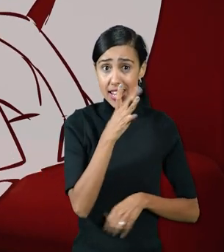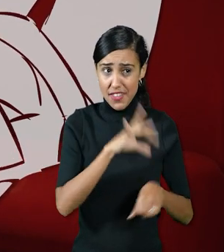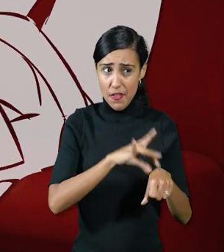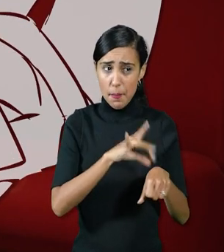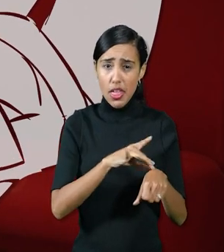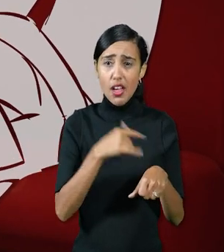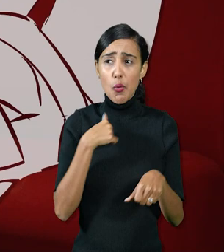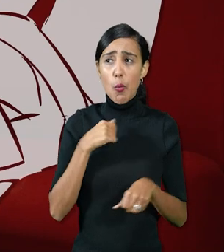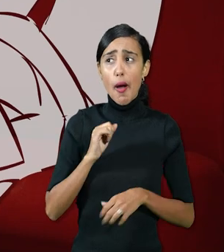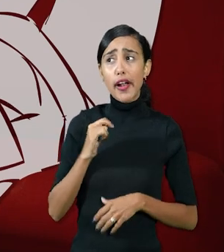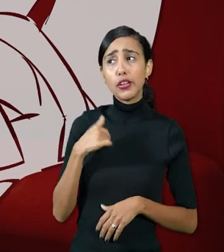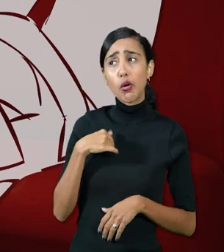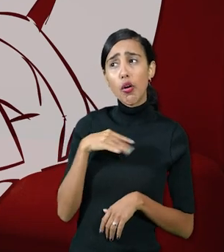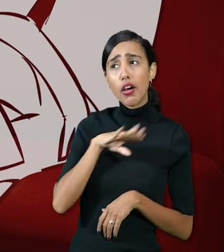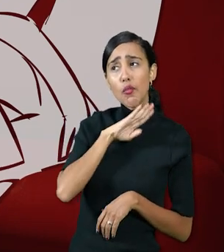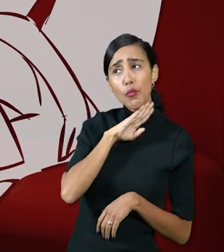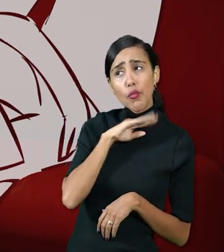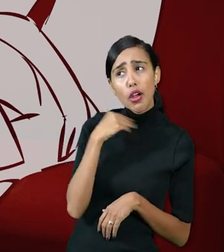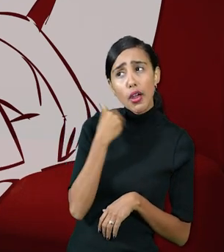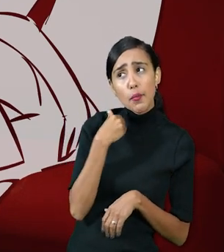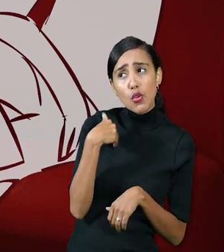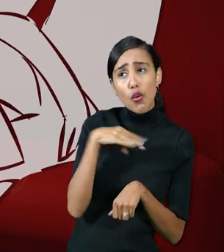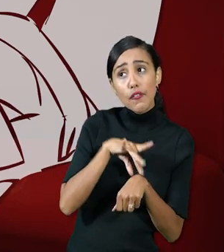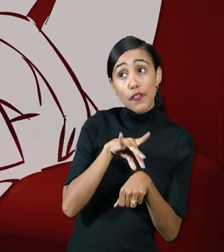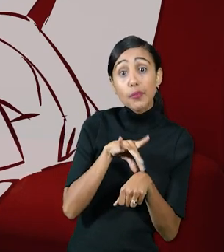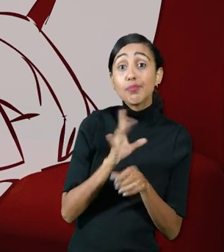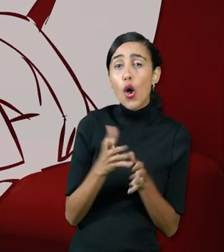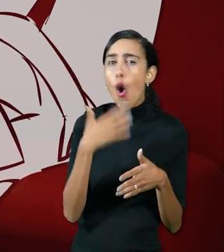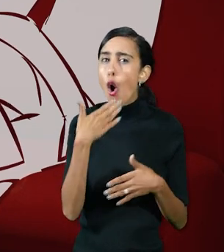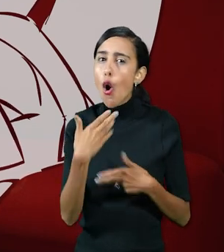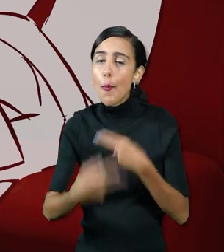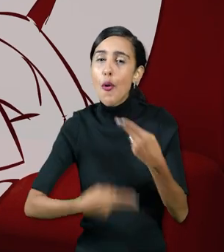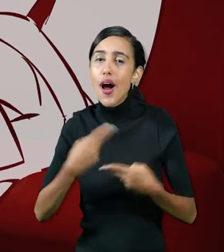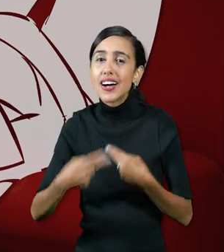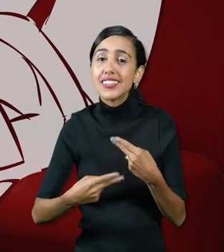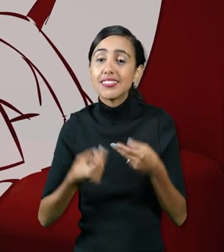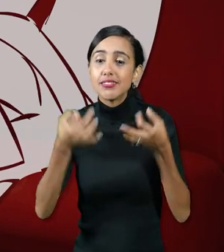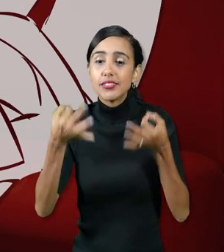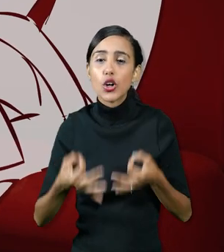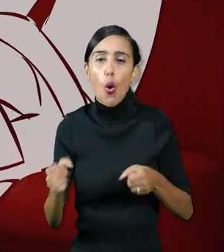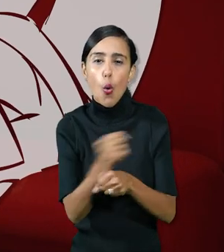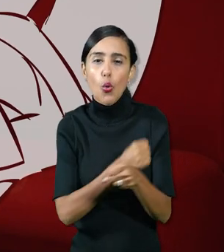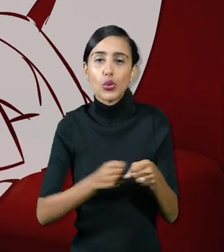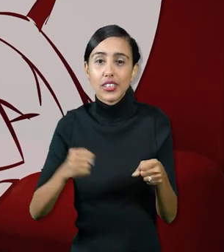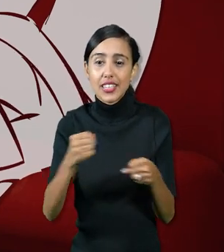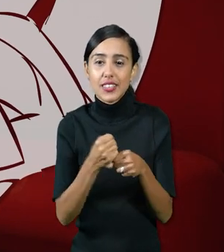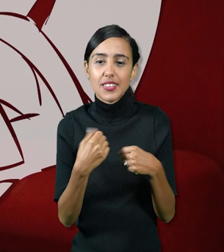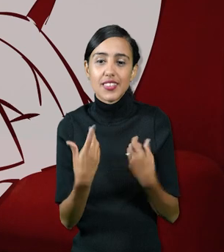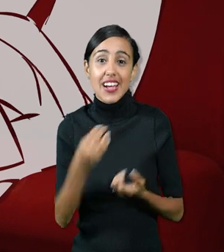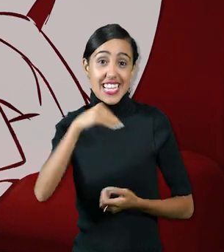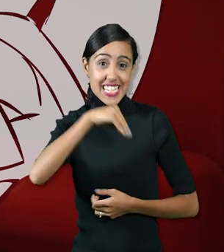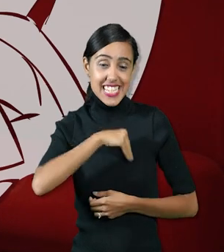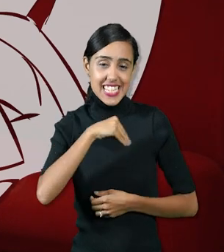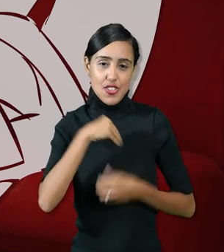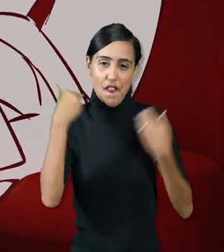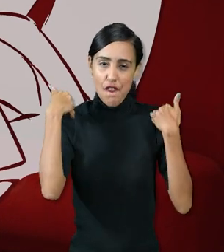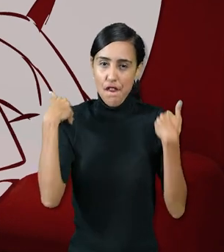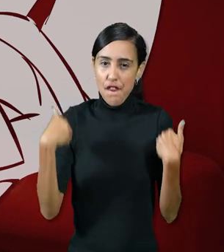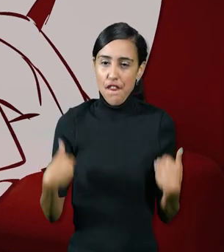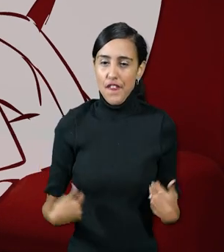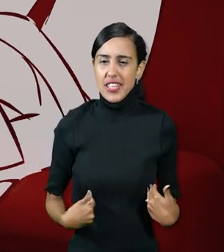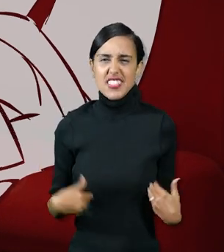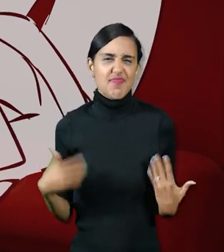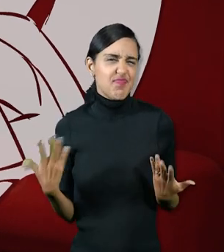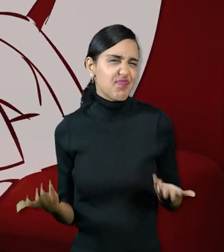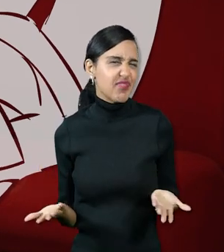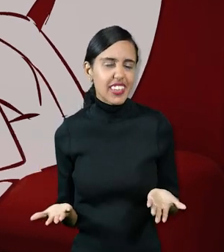como que está enfermo y como lo hace para que sea real utilizando esta herramienta las sensaciones físicas ¿en qué